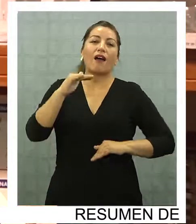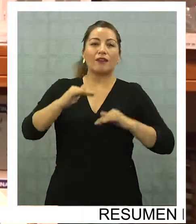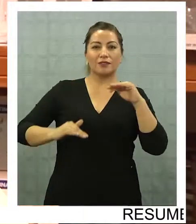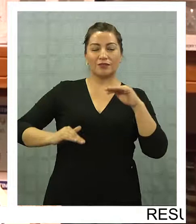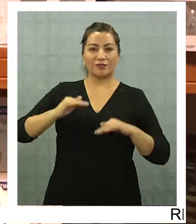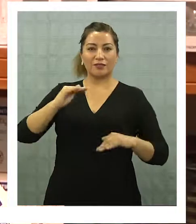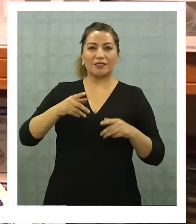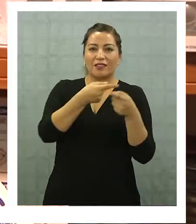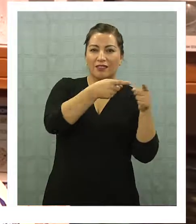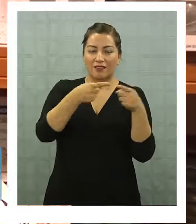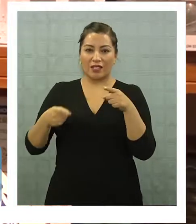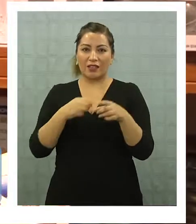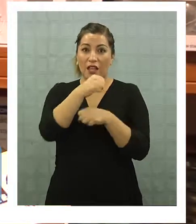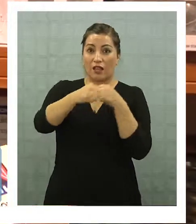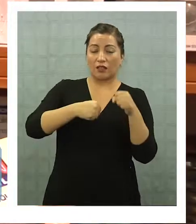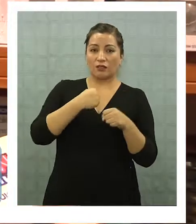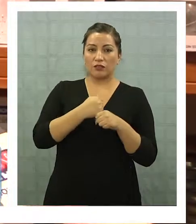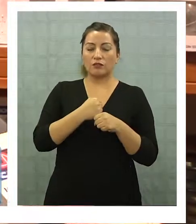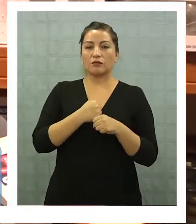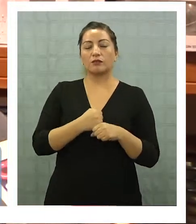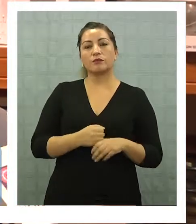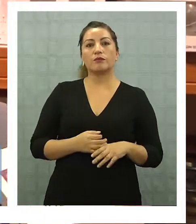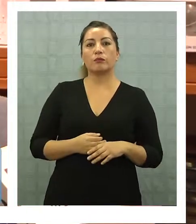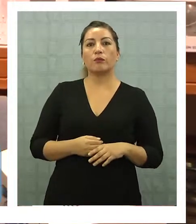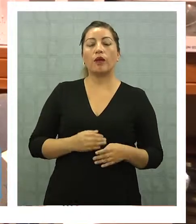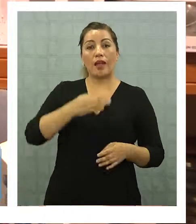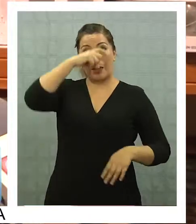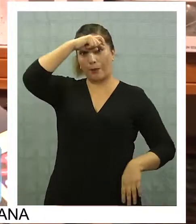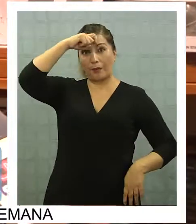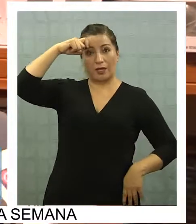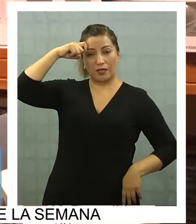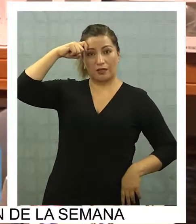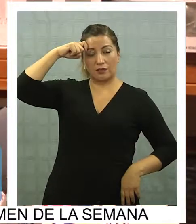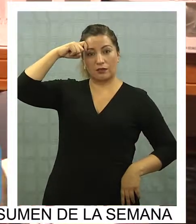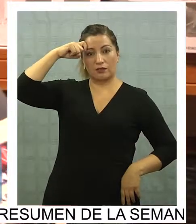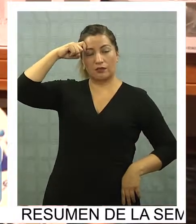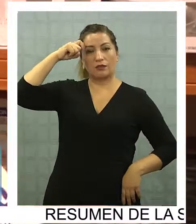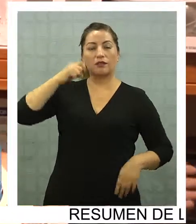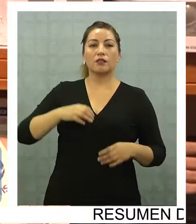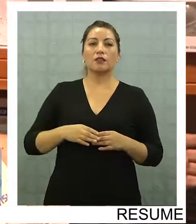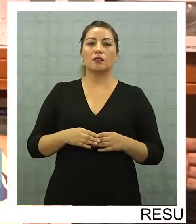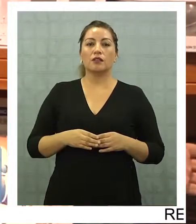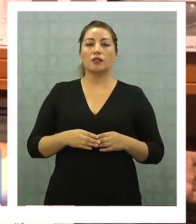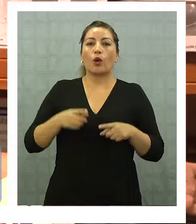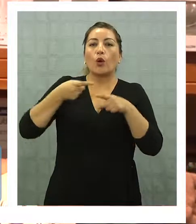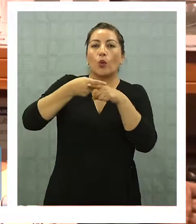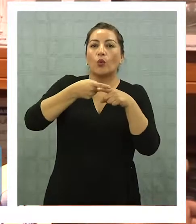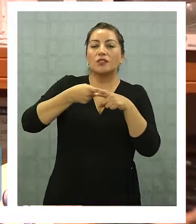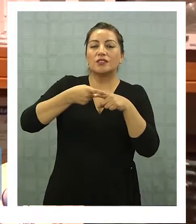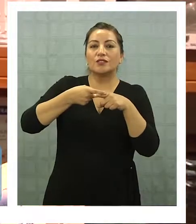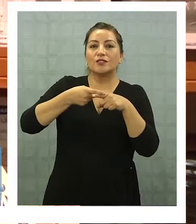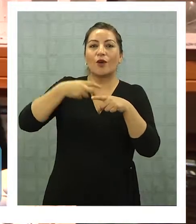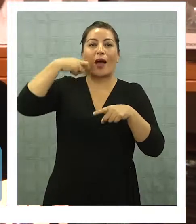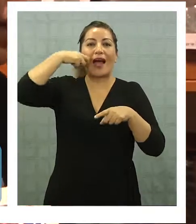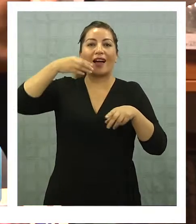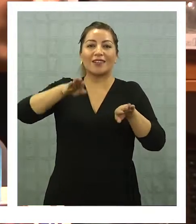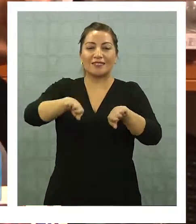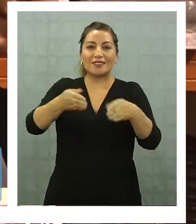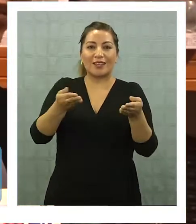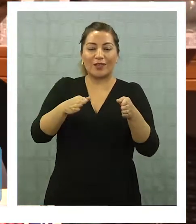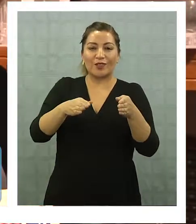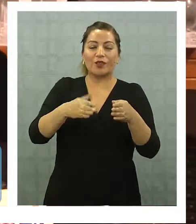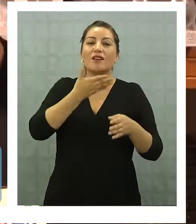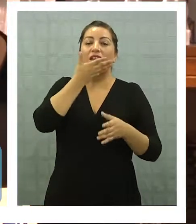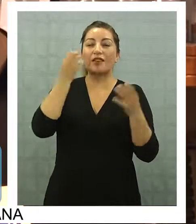temporadas varía. Entonces, cuando hay en verano, se llevan harto lo que es cuchillería de asado. En